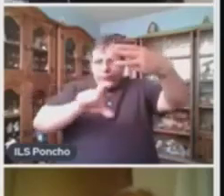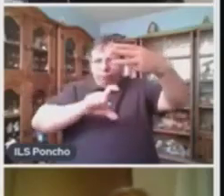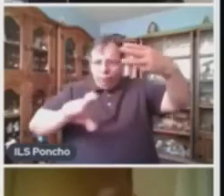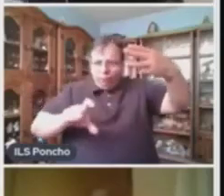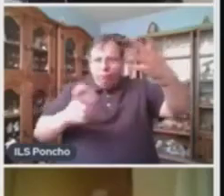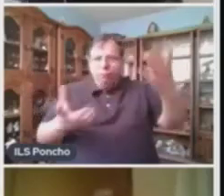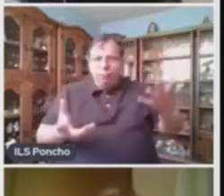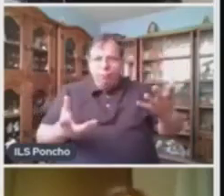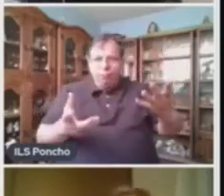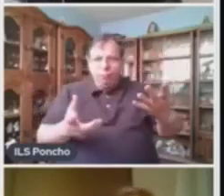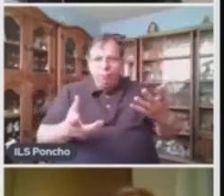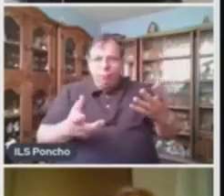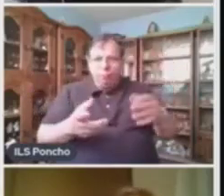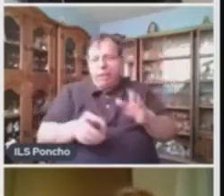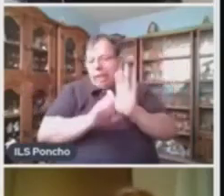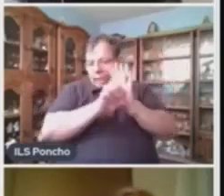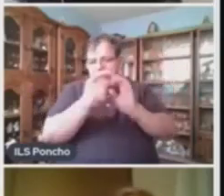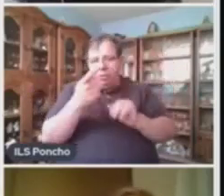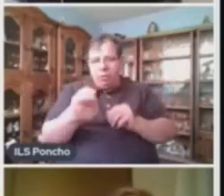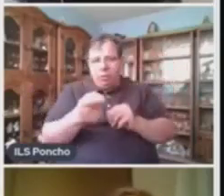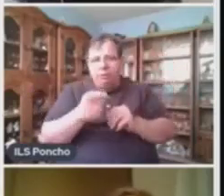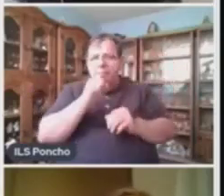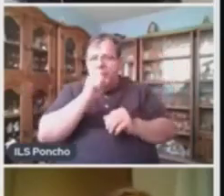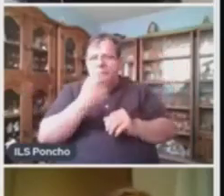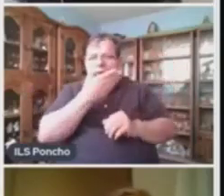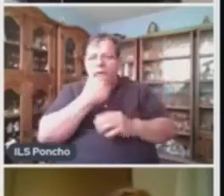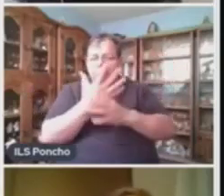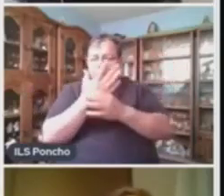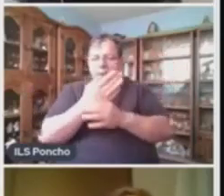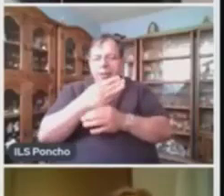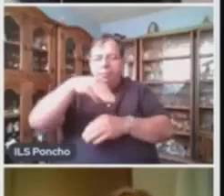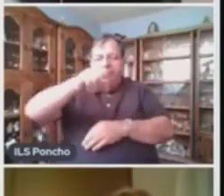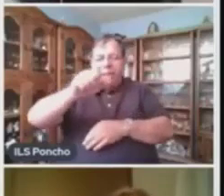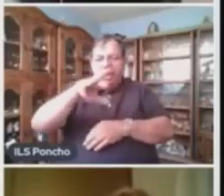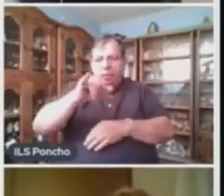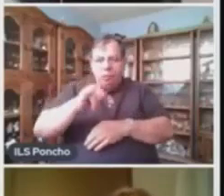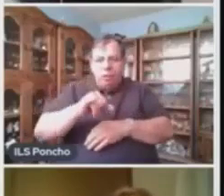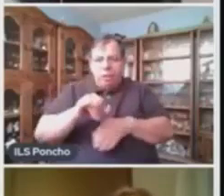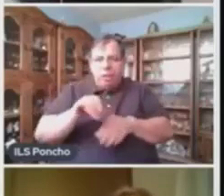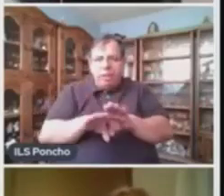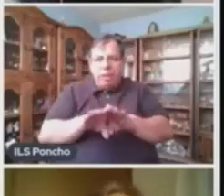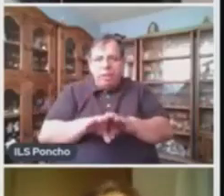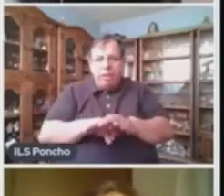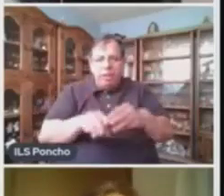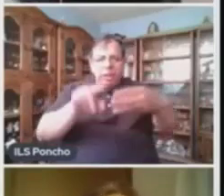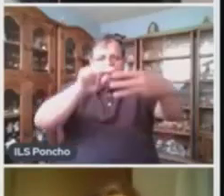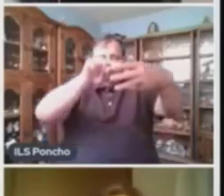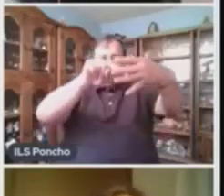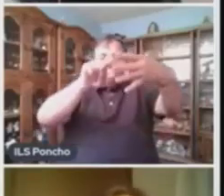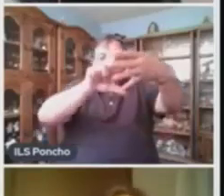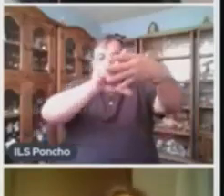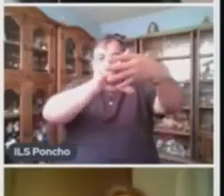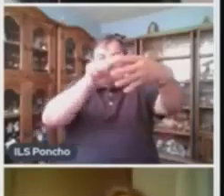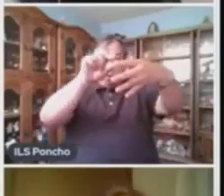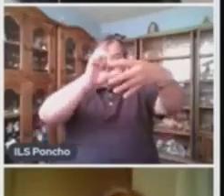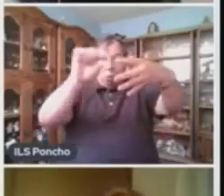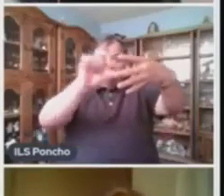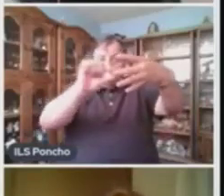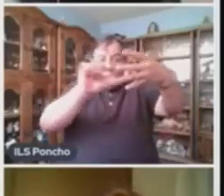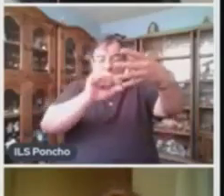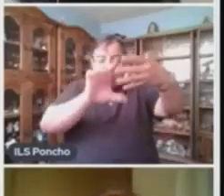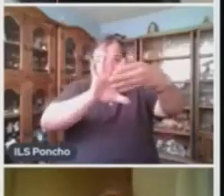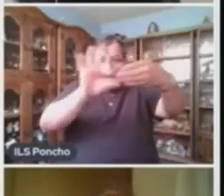este caso, este otro ejemplo también de Mario Benedetti Tenemos cuatro versos en una estrofa Lo mío